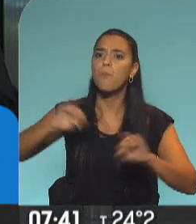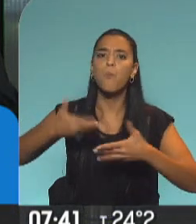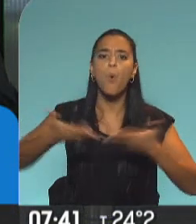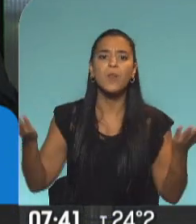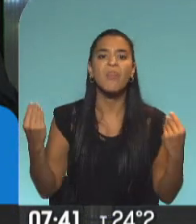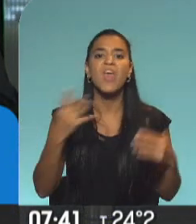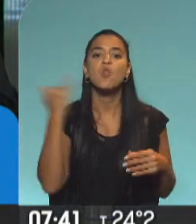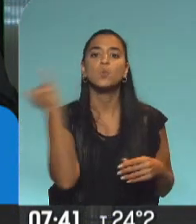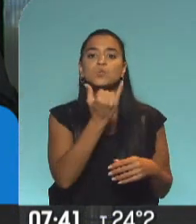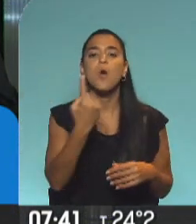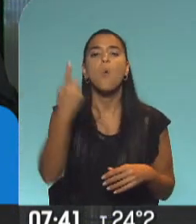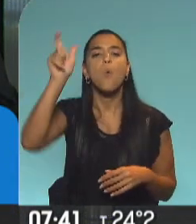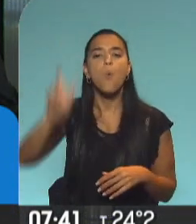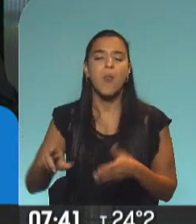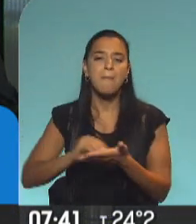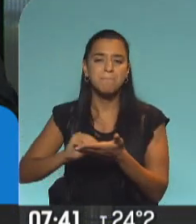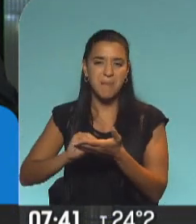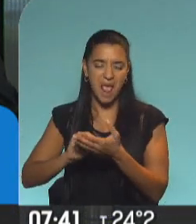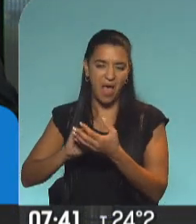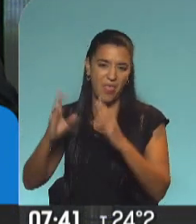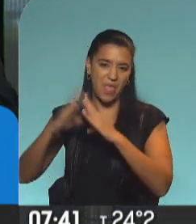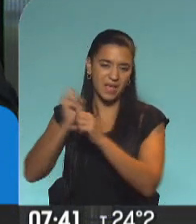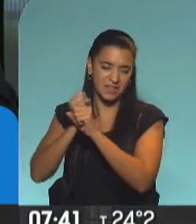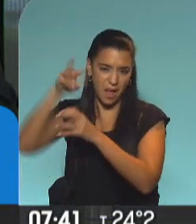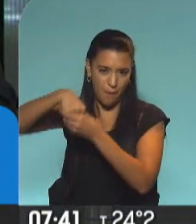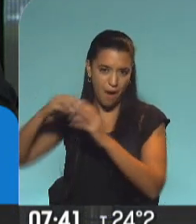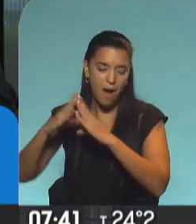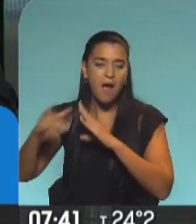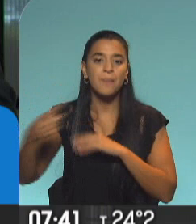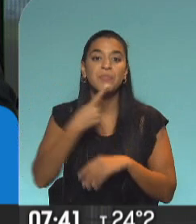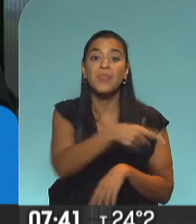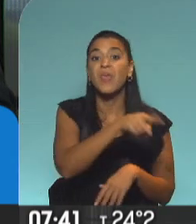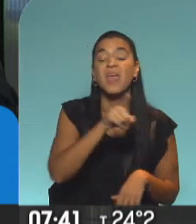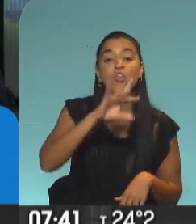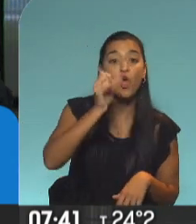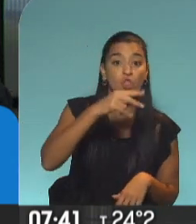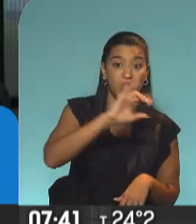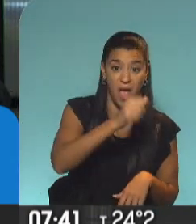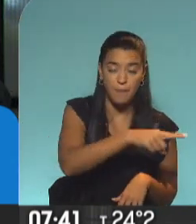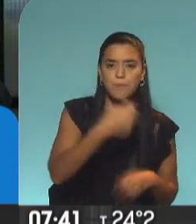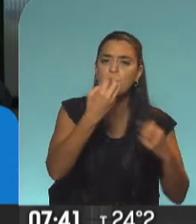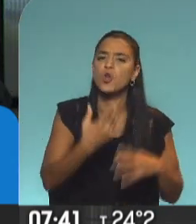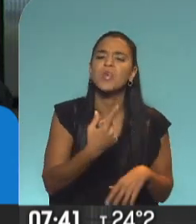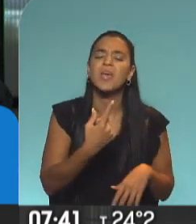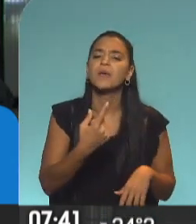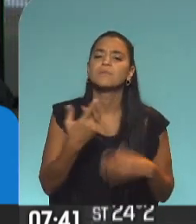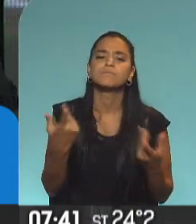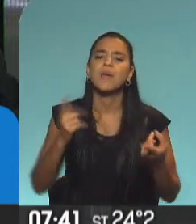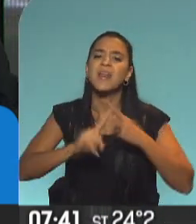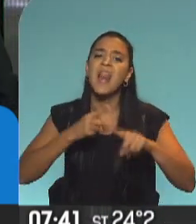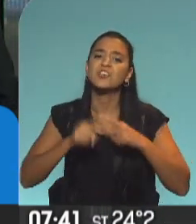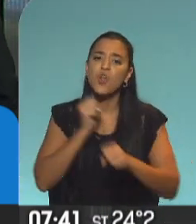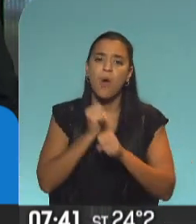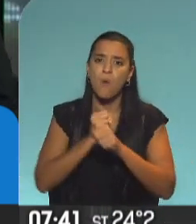denuncia de una empleada doméstica de la titular de Inadi Victoria Donda respecto de una supuesta irregularidad en la relación